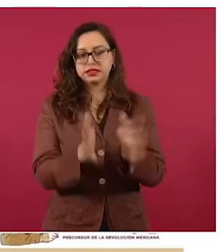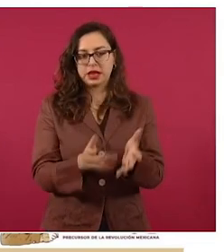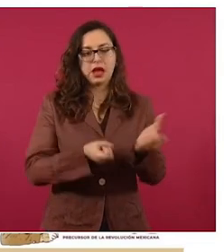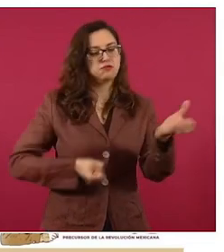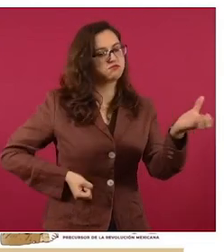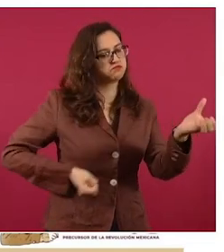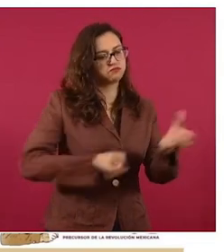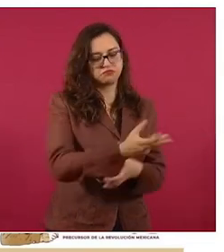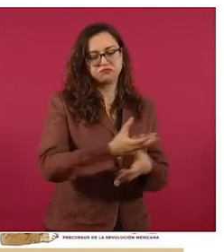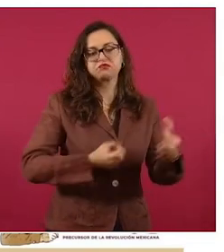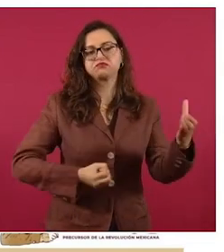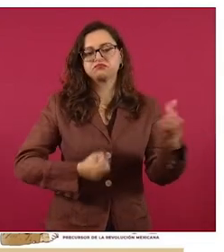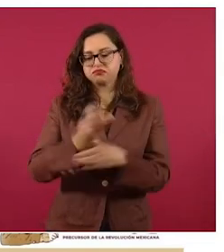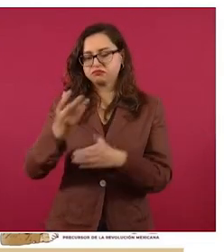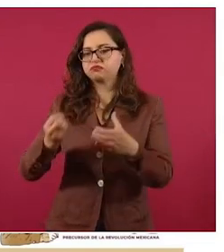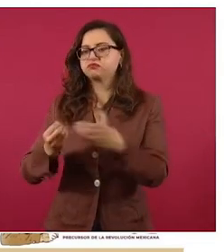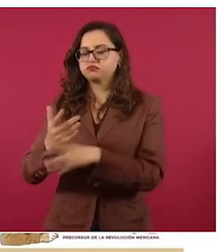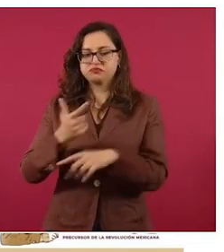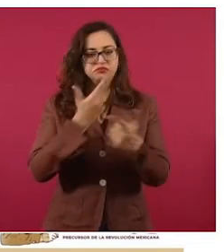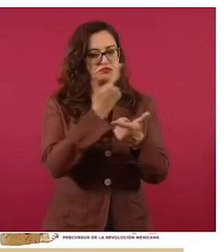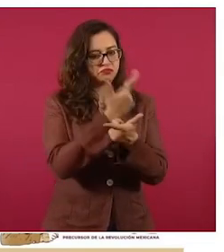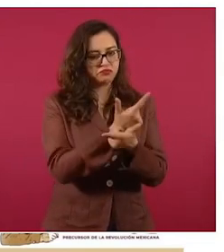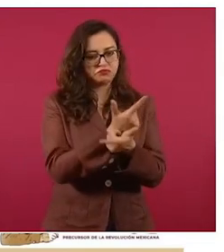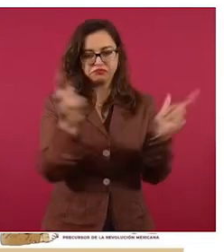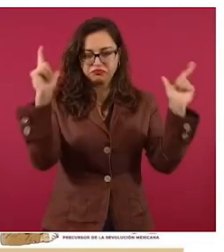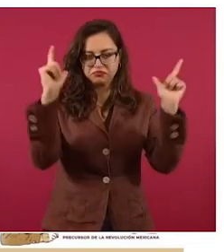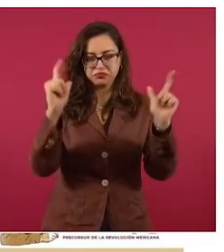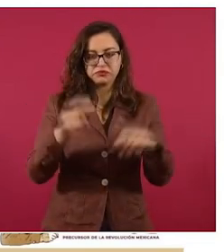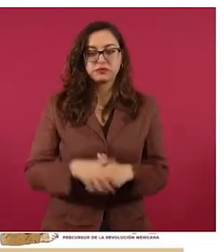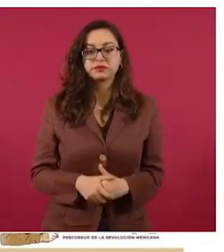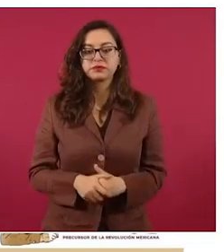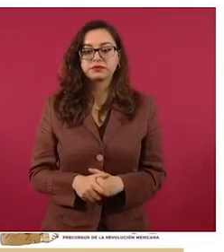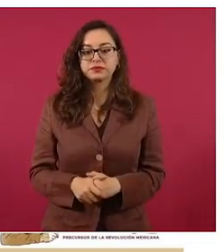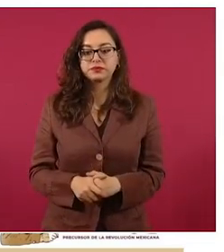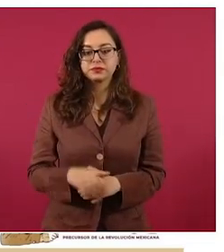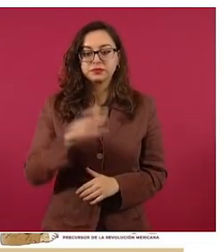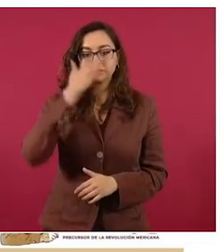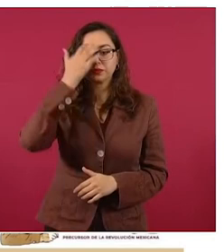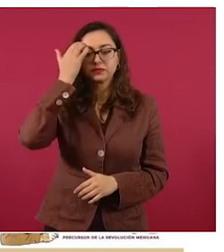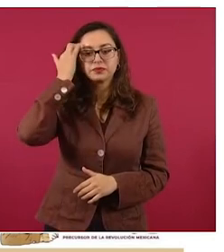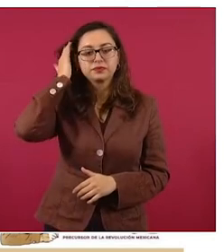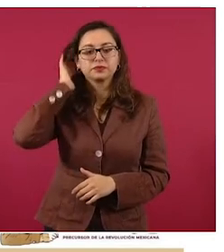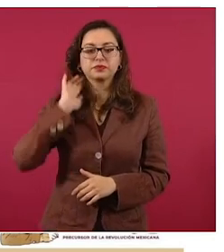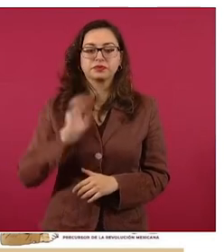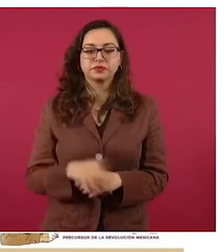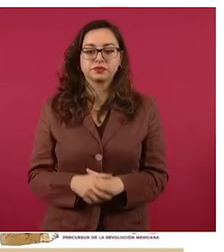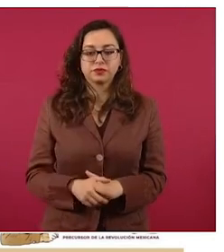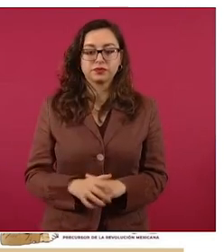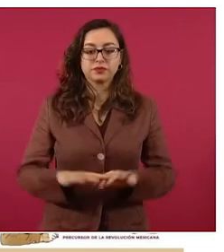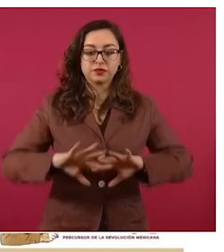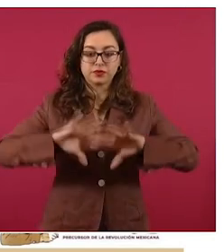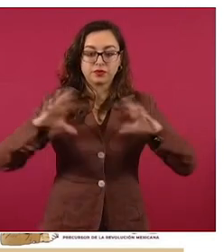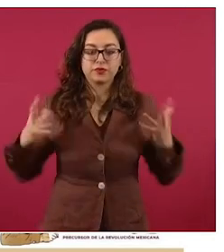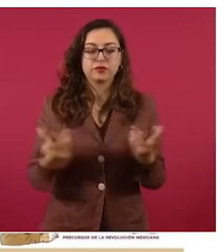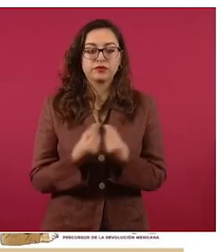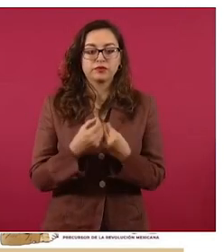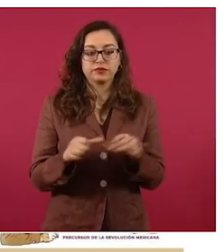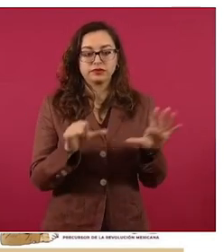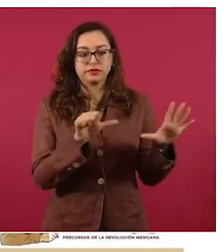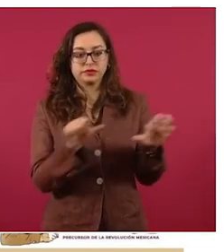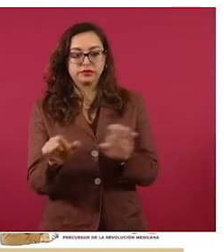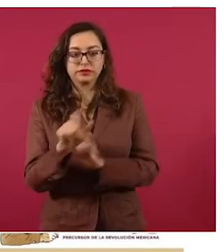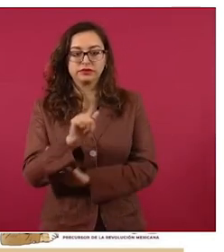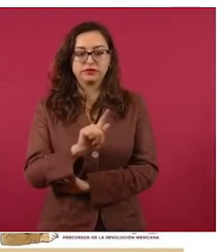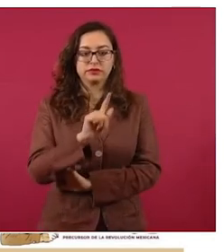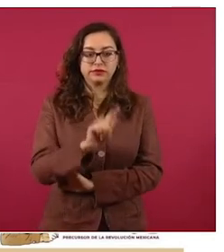fuera de los centros penitenciarios a esta fecha. De este total de 674,